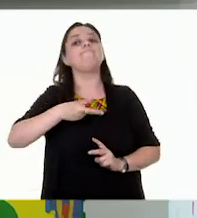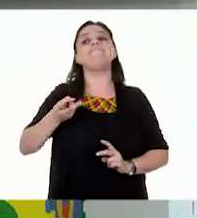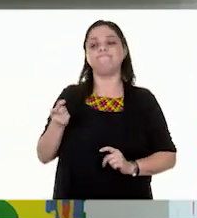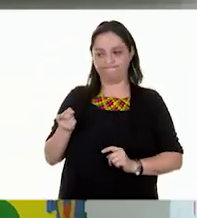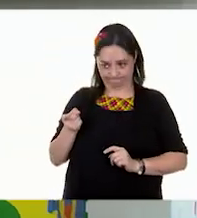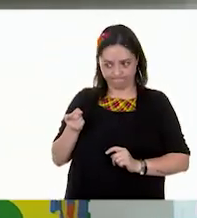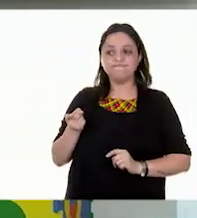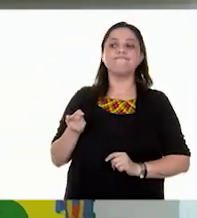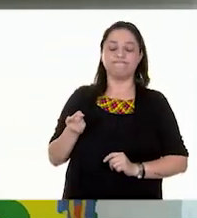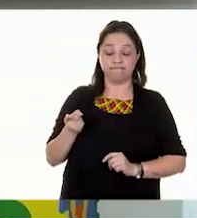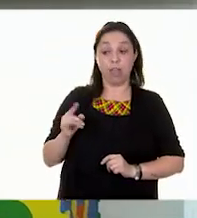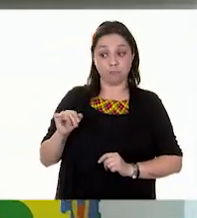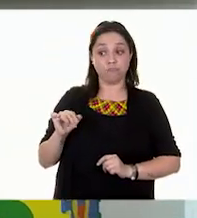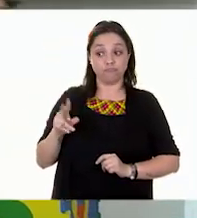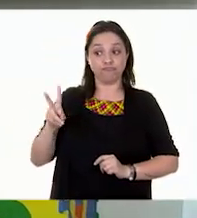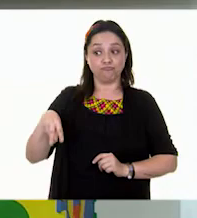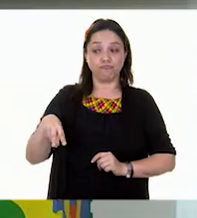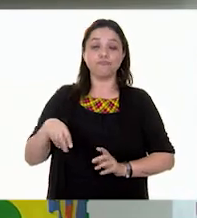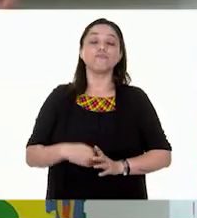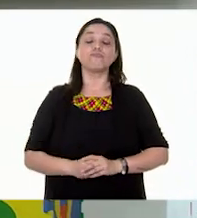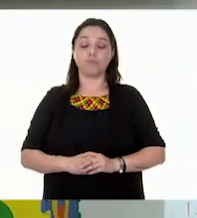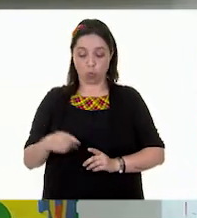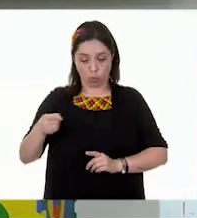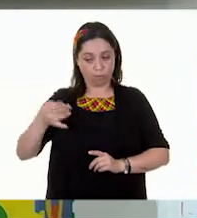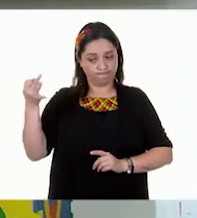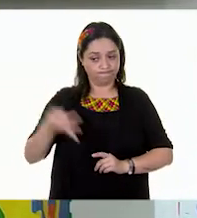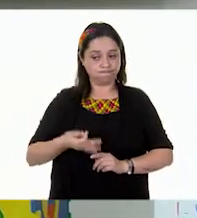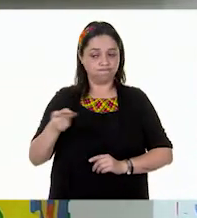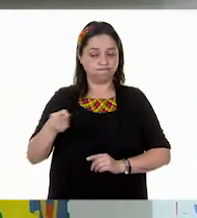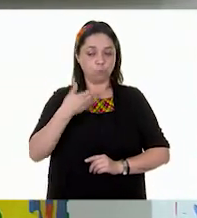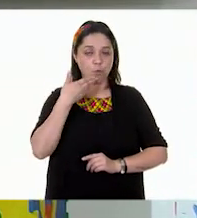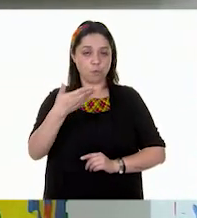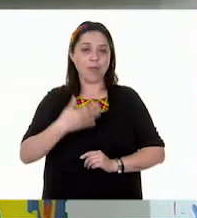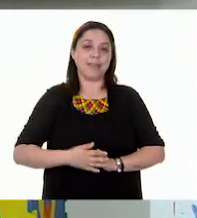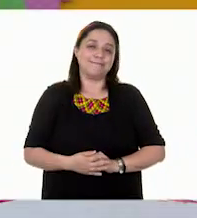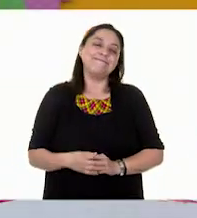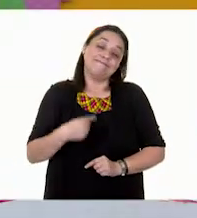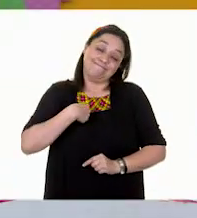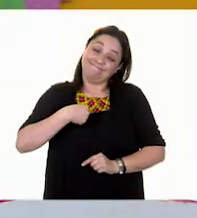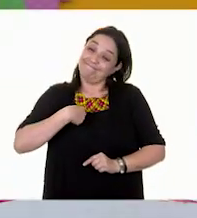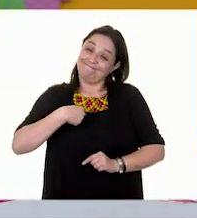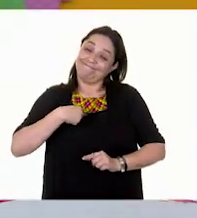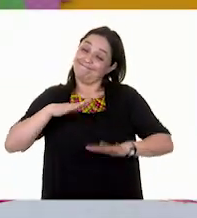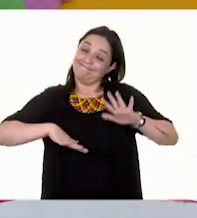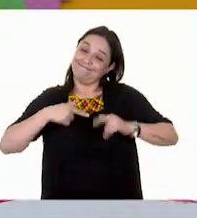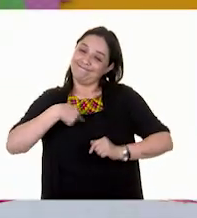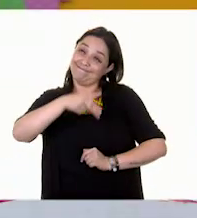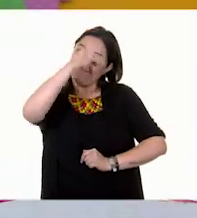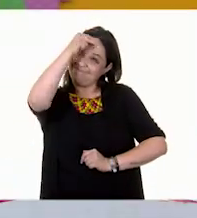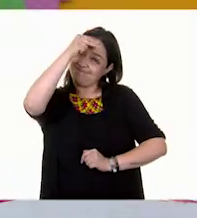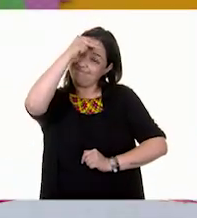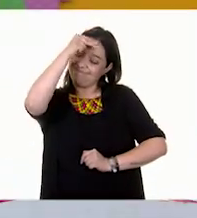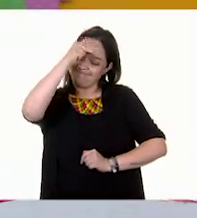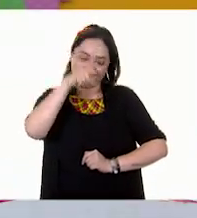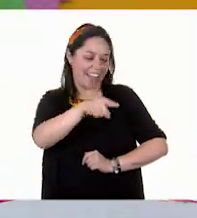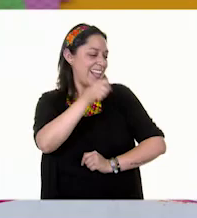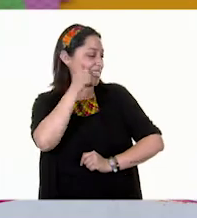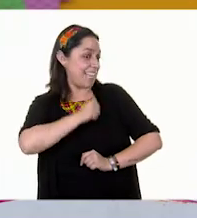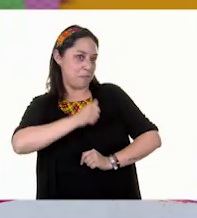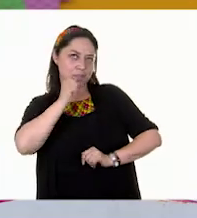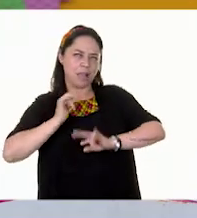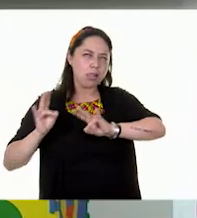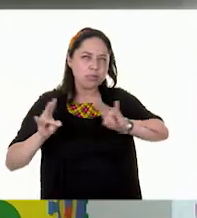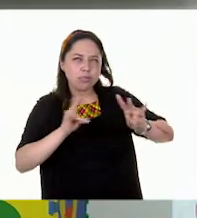Exactamente. Ahora sí que has dado en el clavo, Gloria. Acercaste muy bien. Es que a veces son muy abusadas. Siempre eres muy abusada, Gloria.